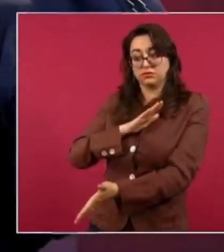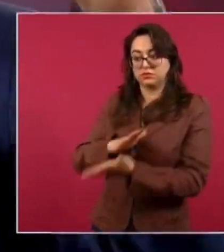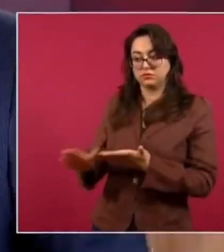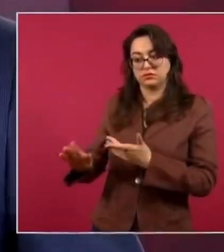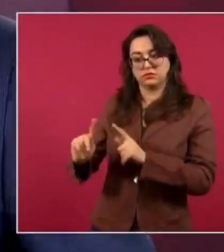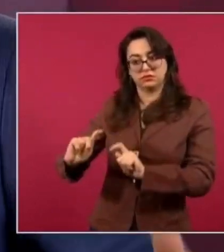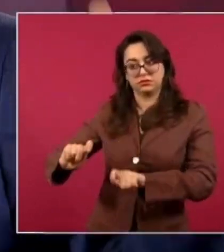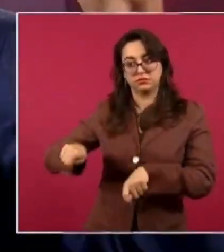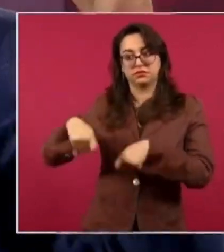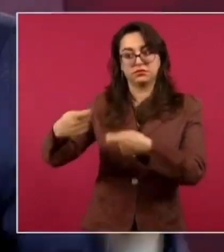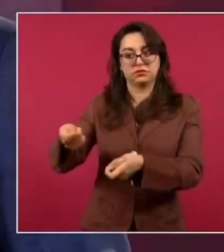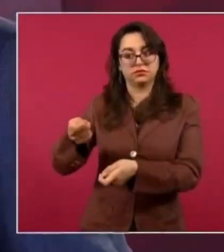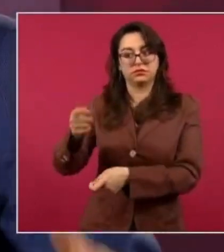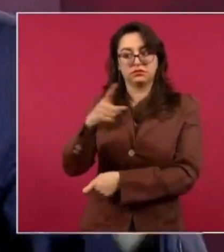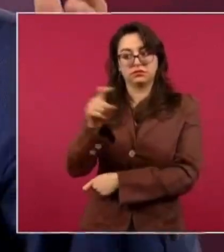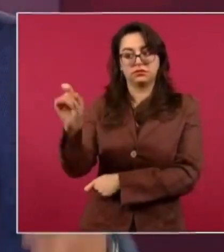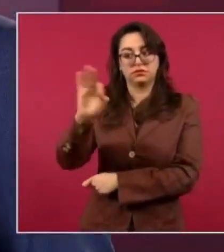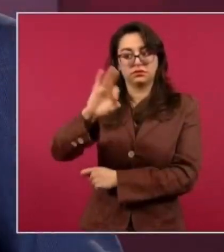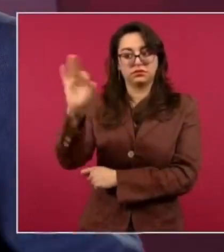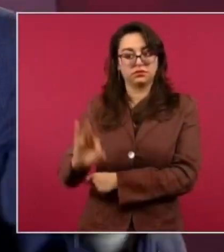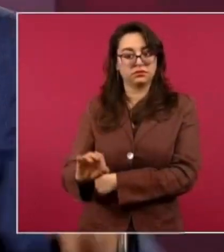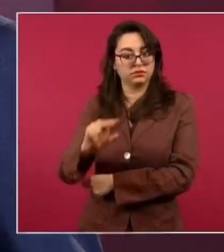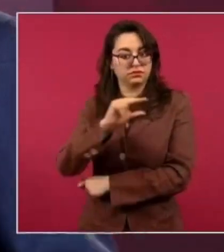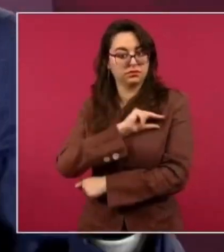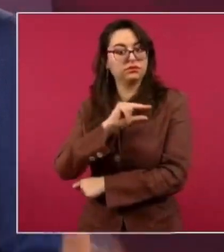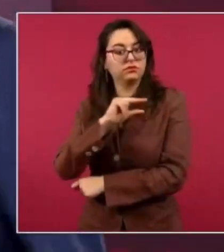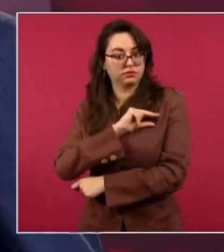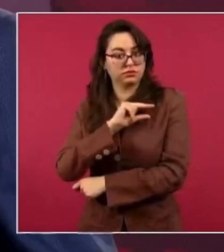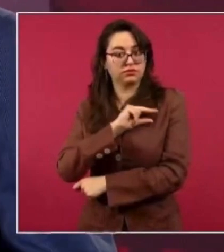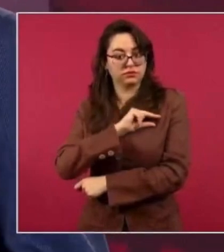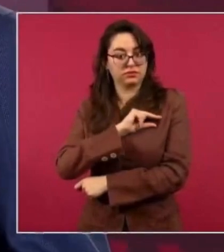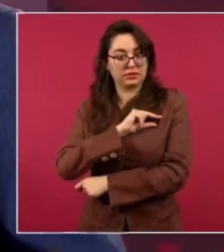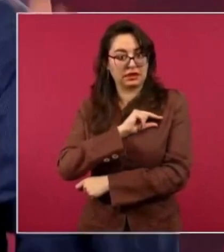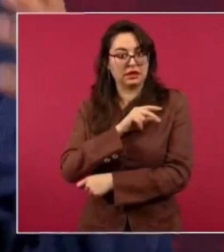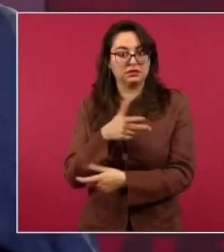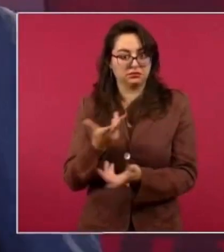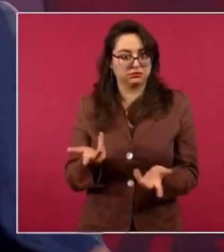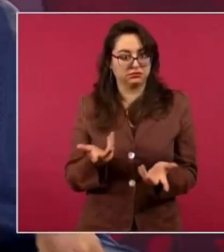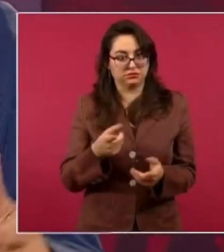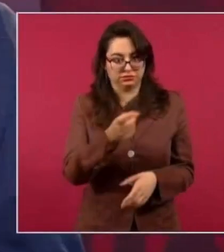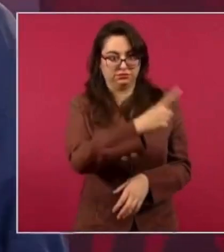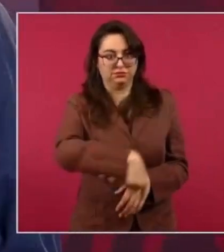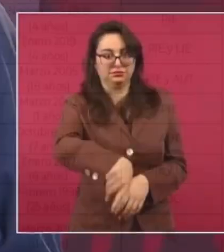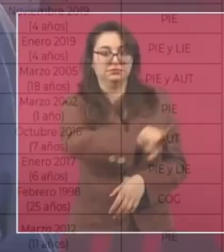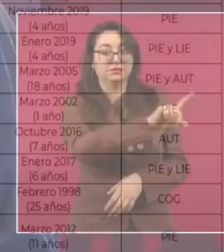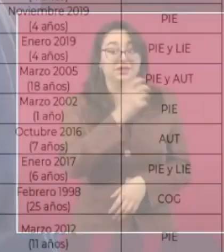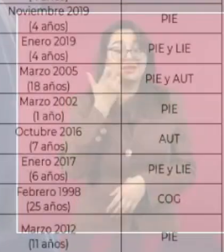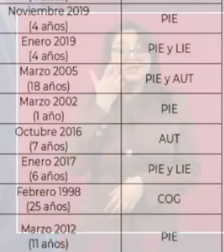todo el mercado eléctrico quedara en manos de particulares.